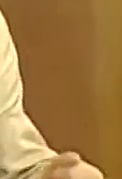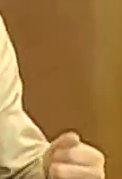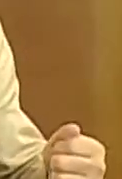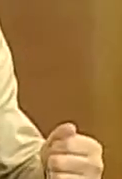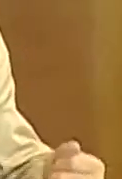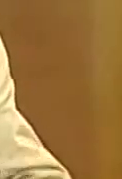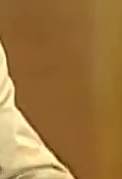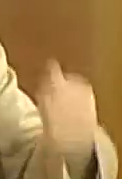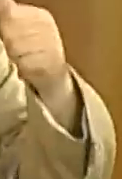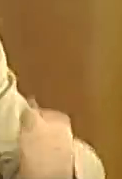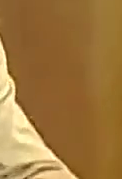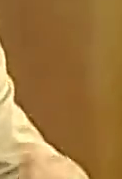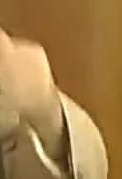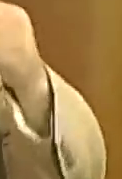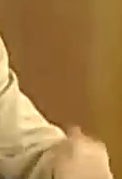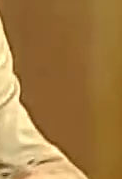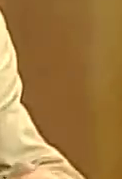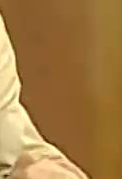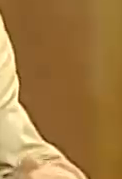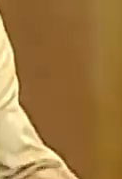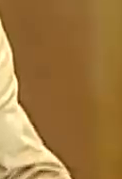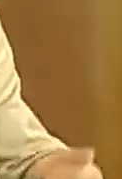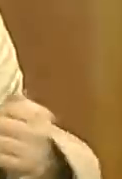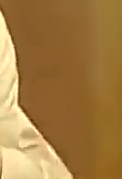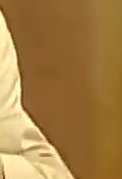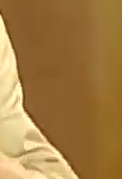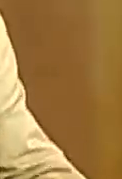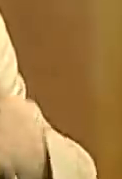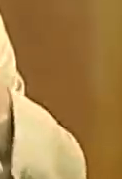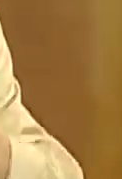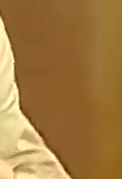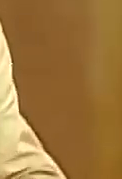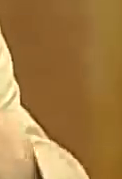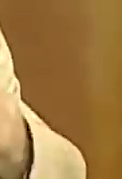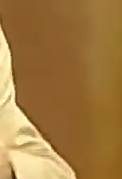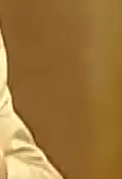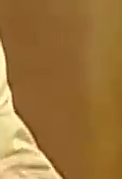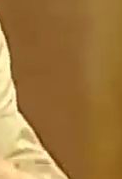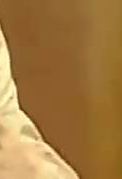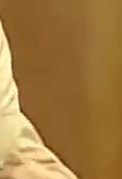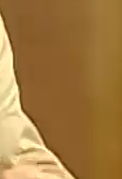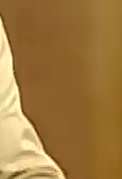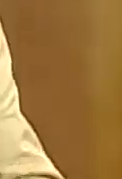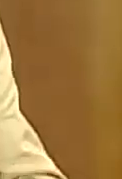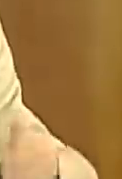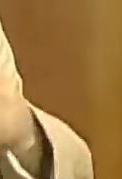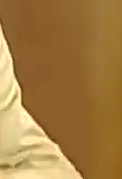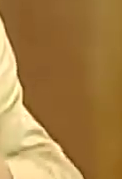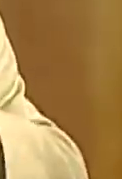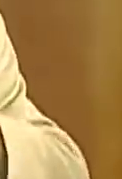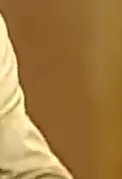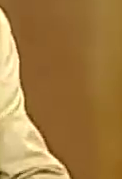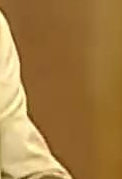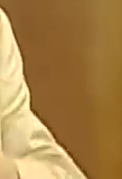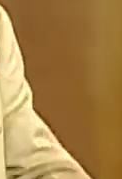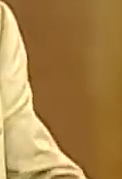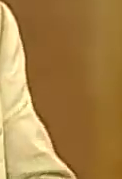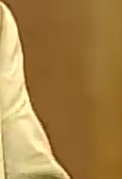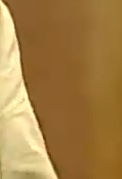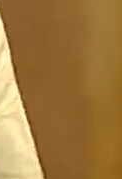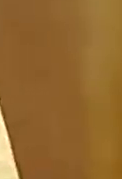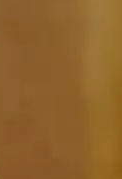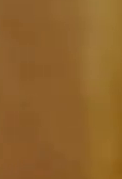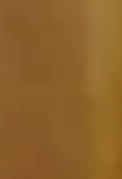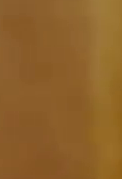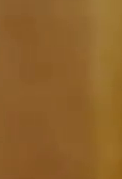petrolera sea por fin un país libre por mí ser partícipe del pleno derecho en este país para mí sea la mayor ilusión de mi